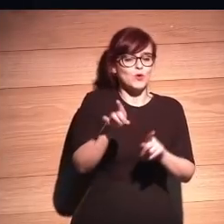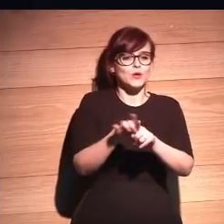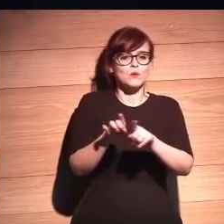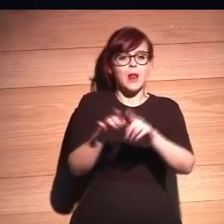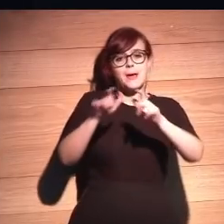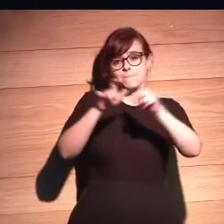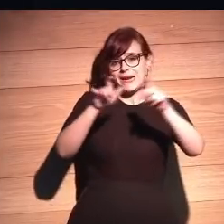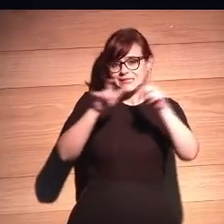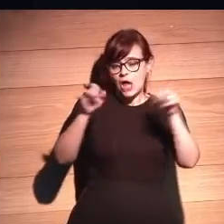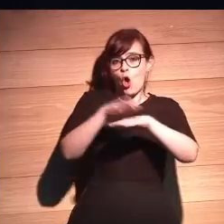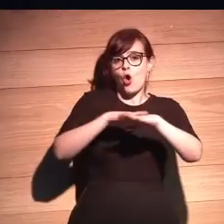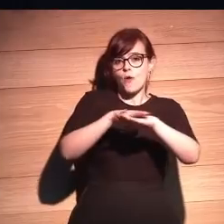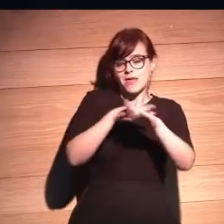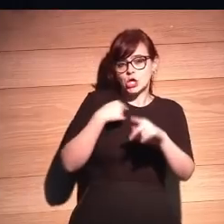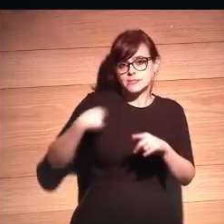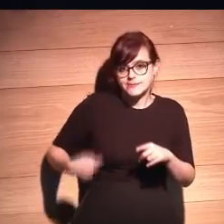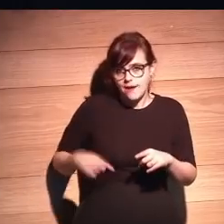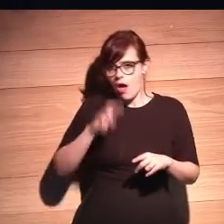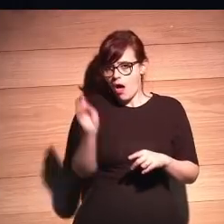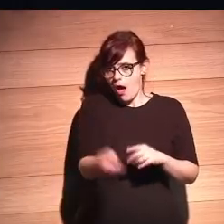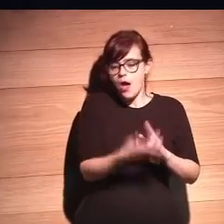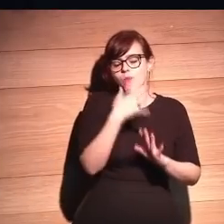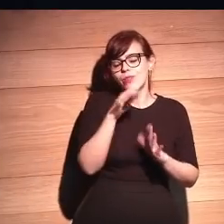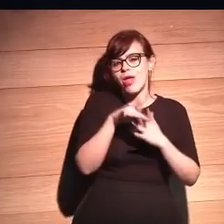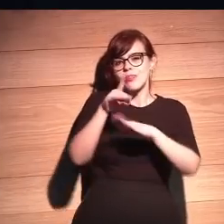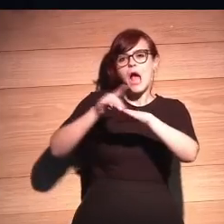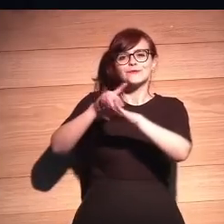corporaciones o gobiernos como en China estás mencionando